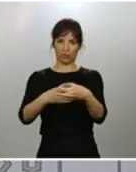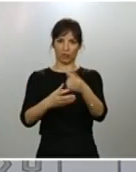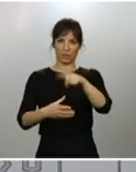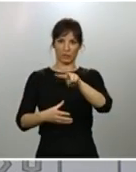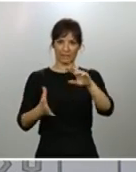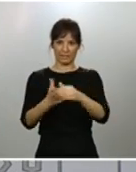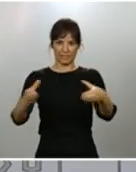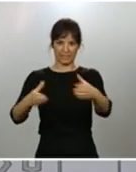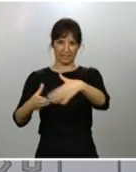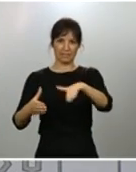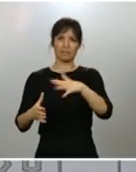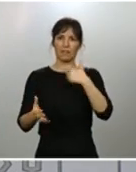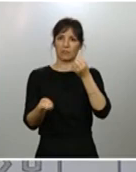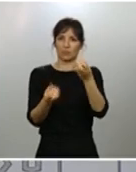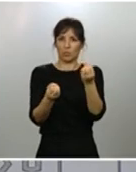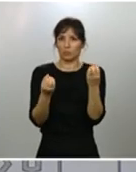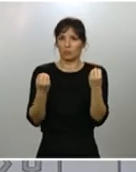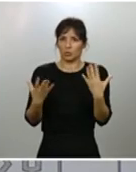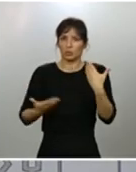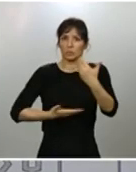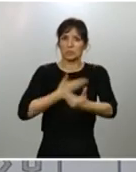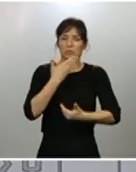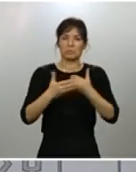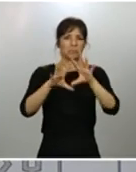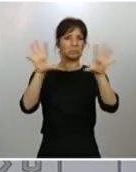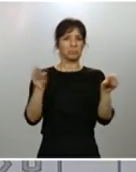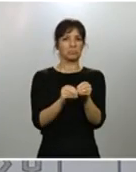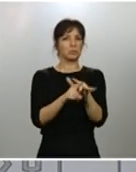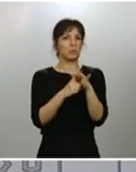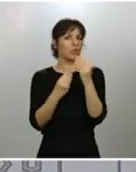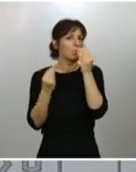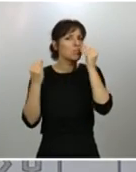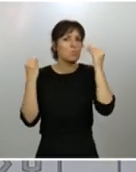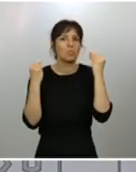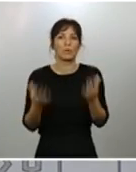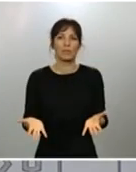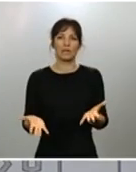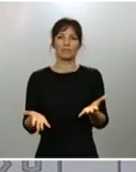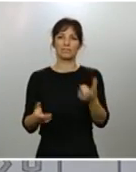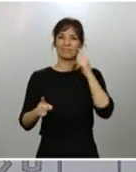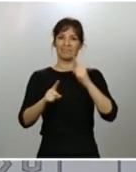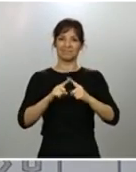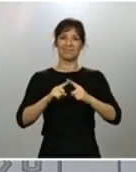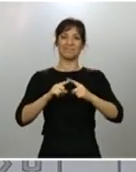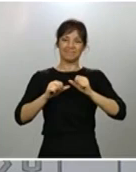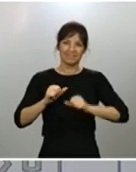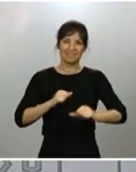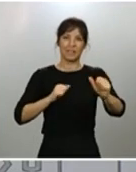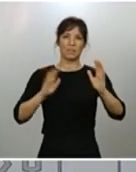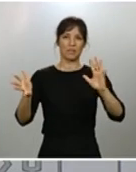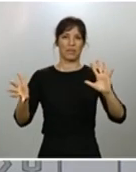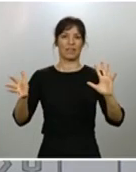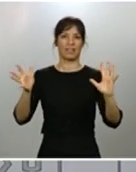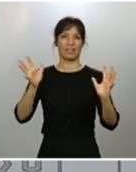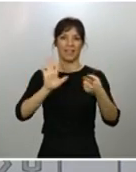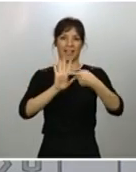indica que estamos en muy buena posición para todo el proceso de transición que vamos a vivir en los